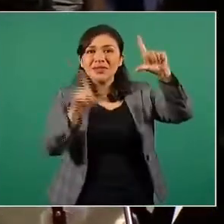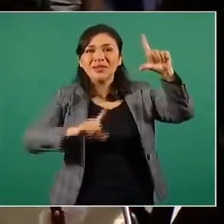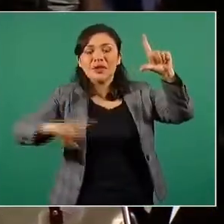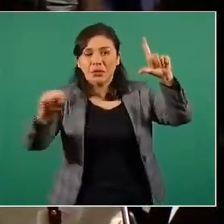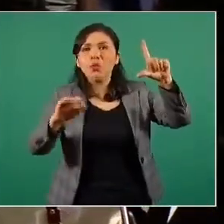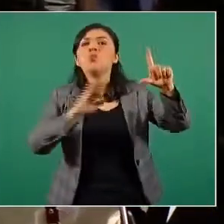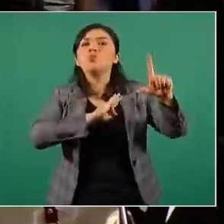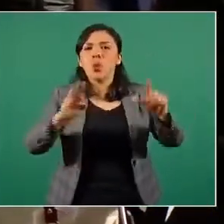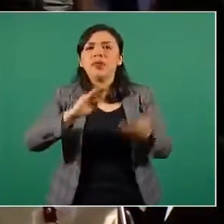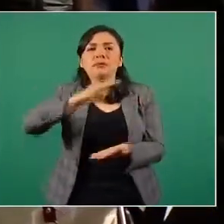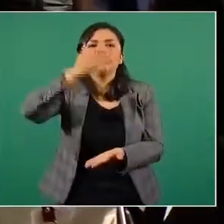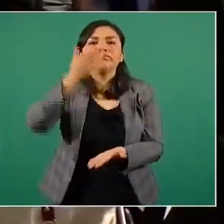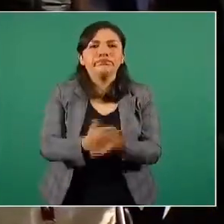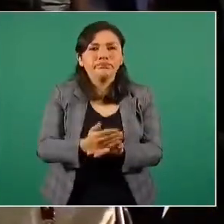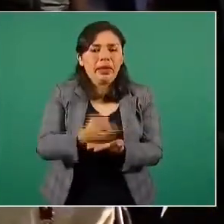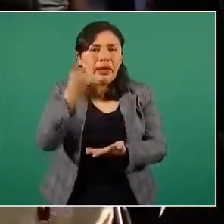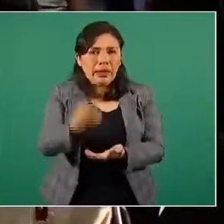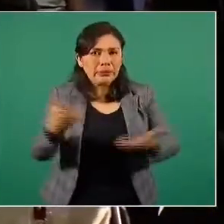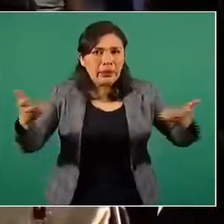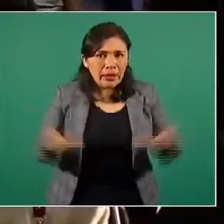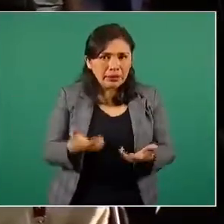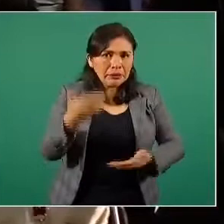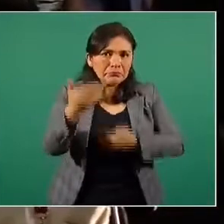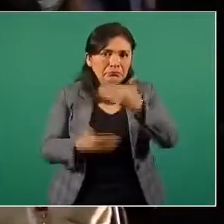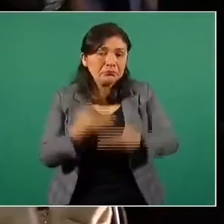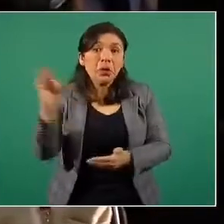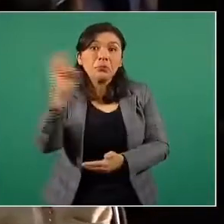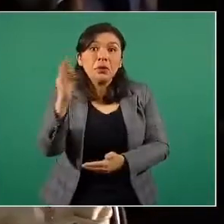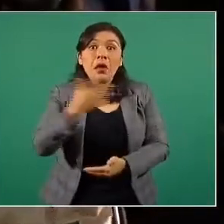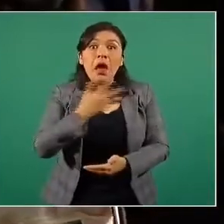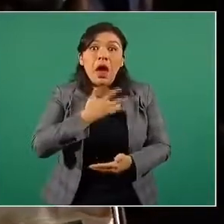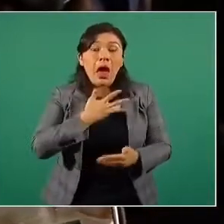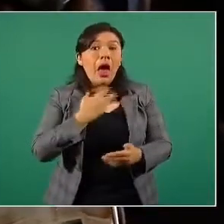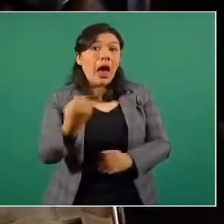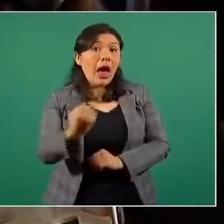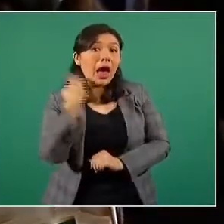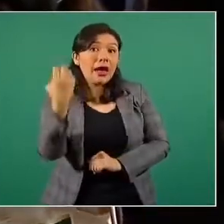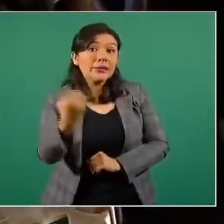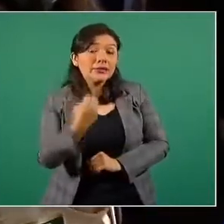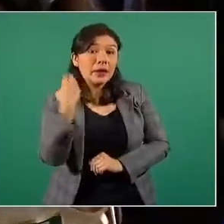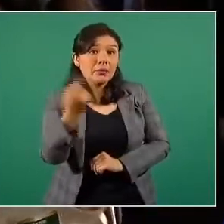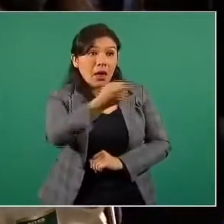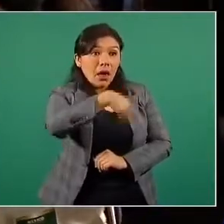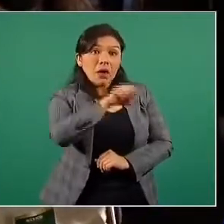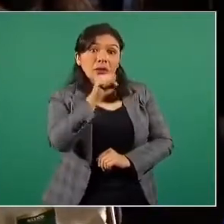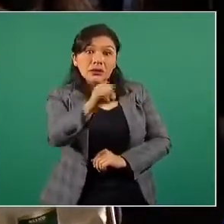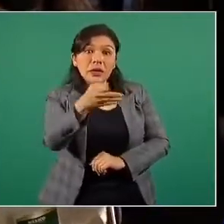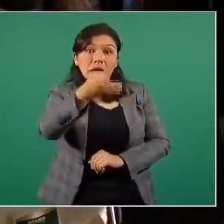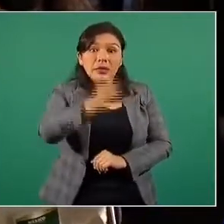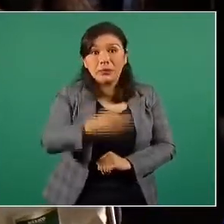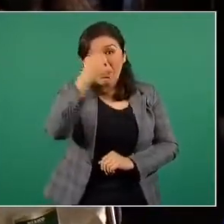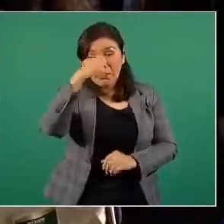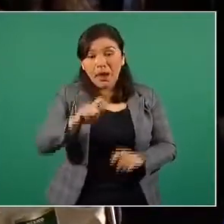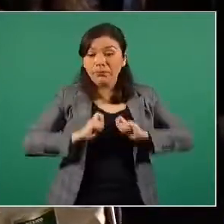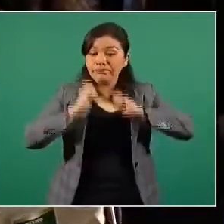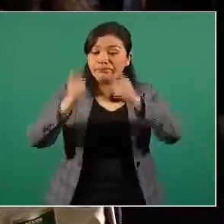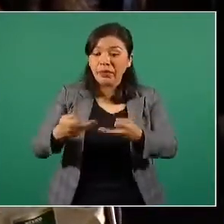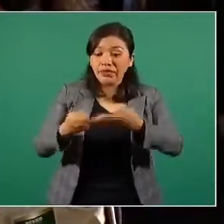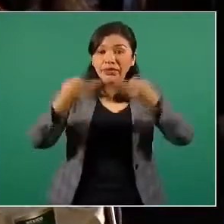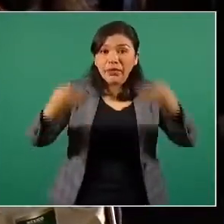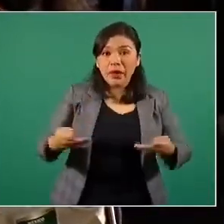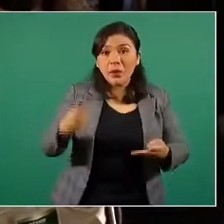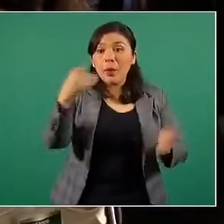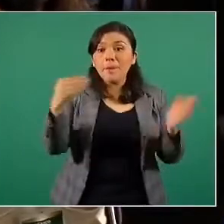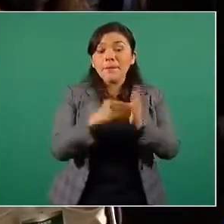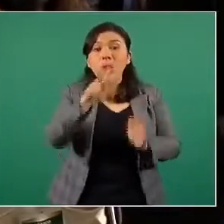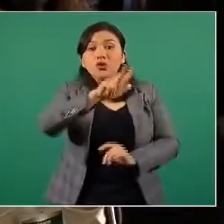frenarse este tipo de hechos, así haya una Asamblea Comunal que apruebe sesión de terrenos en mil